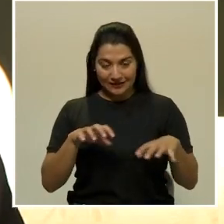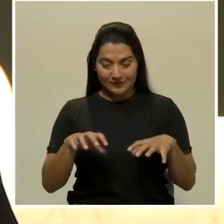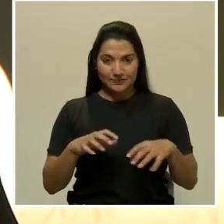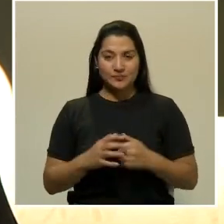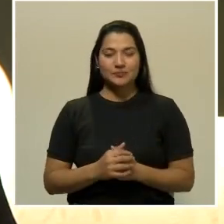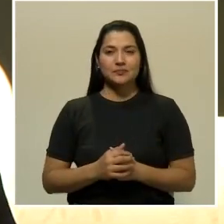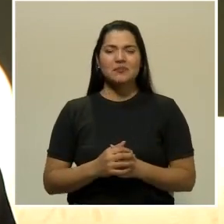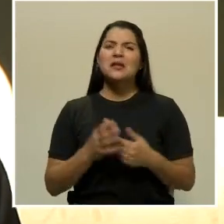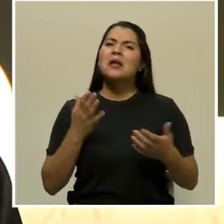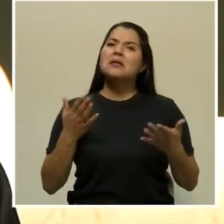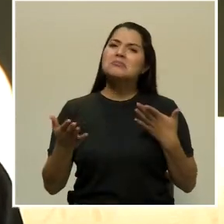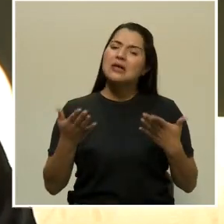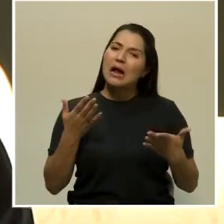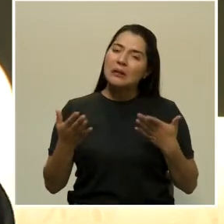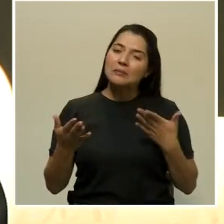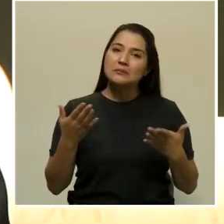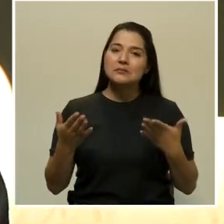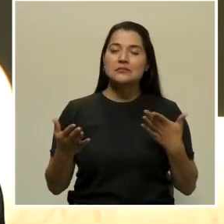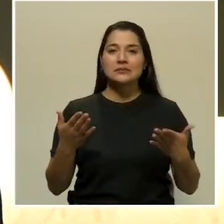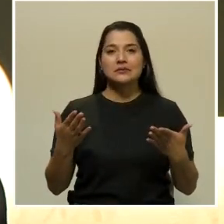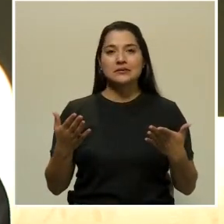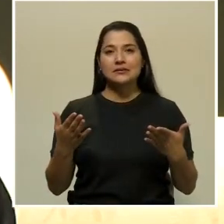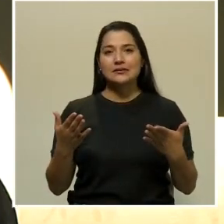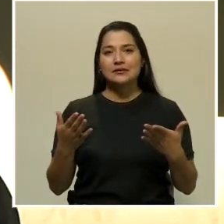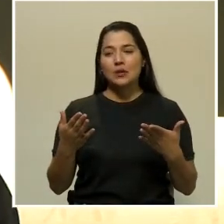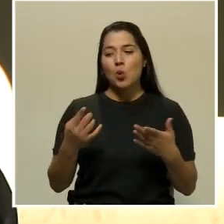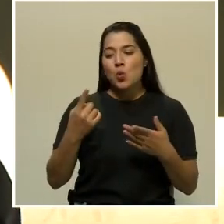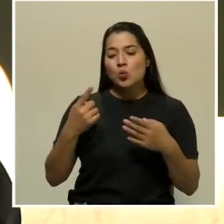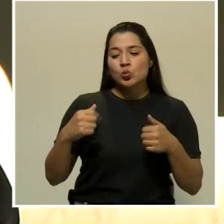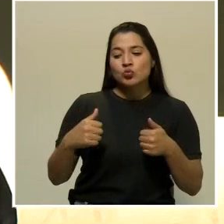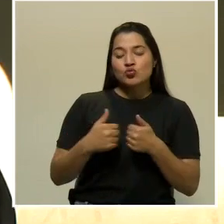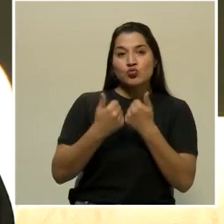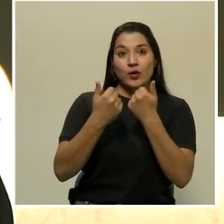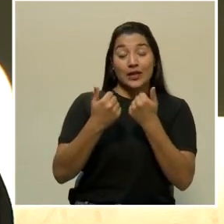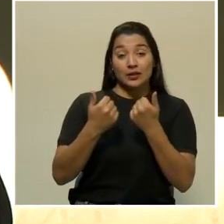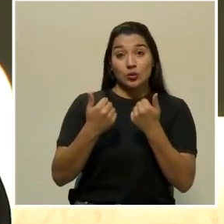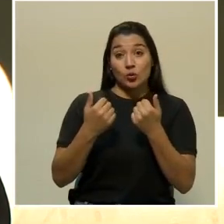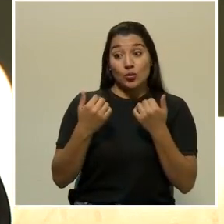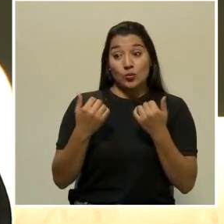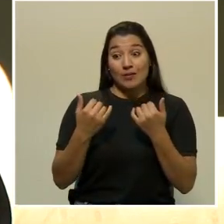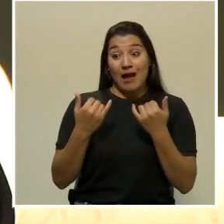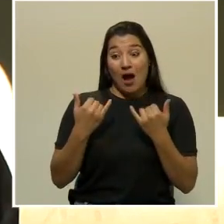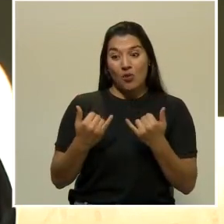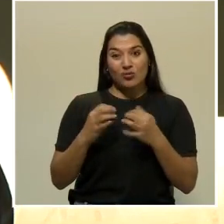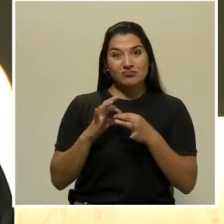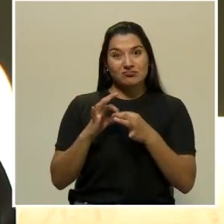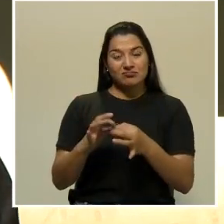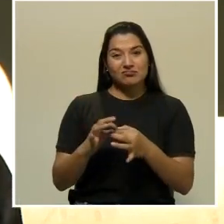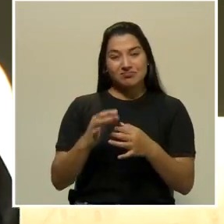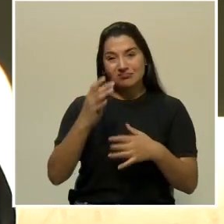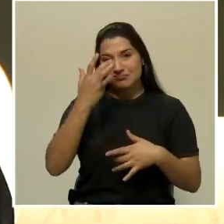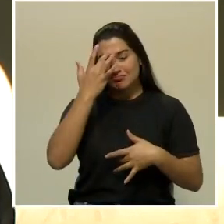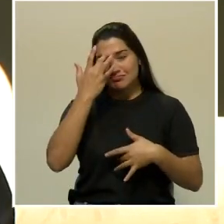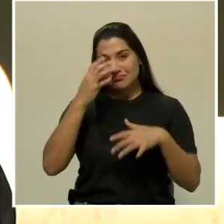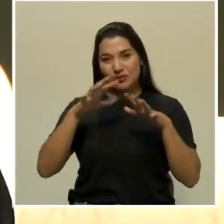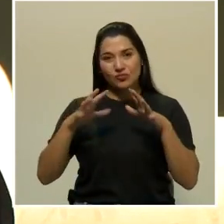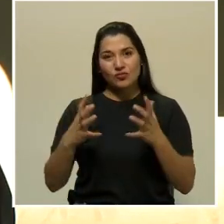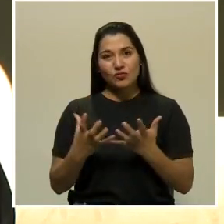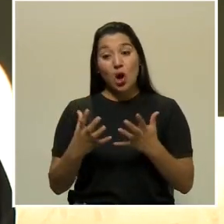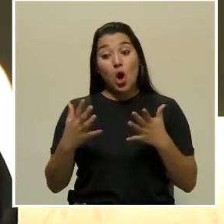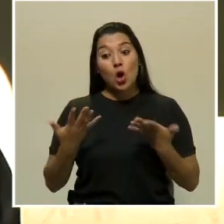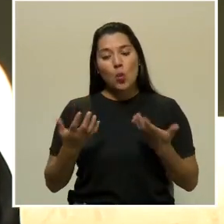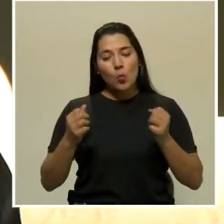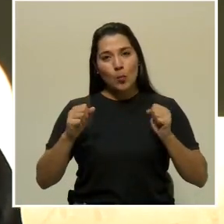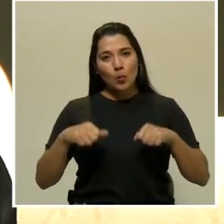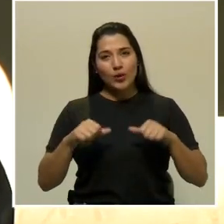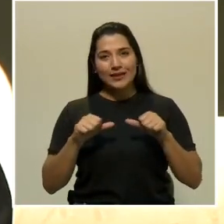Quizás uno de los mayores desafíos que nos plantea la pandemia es cómo continuar haciendo